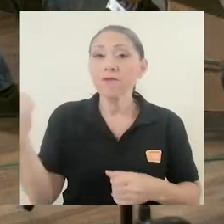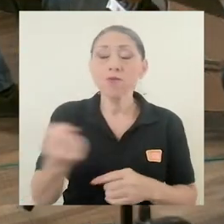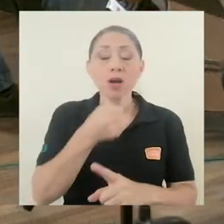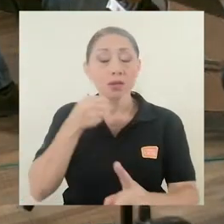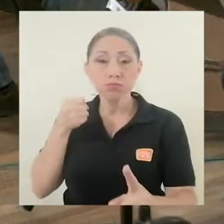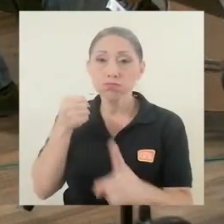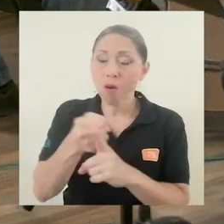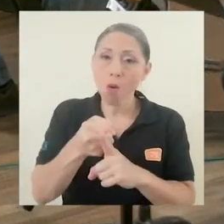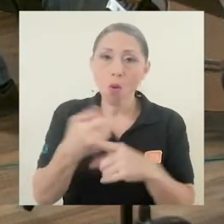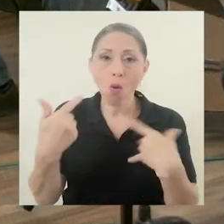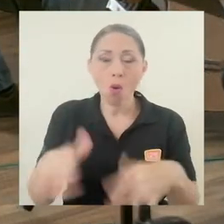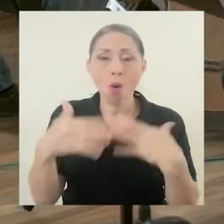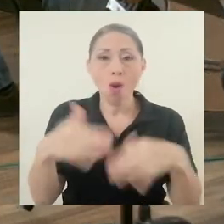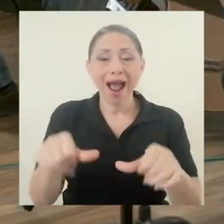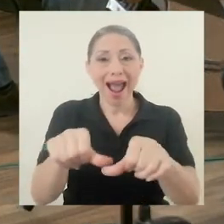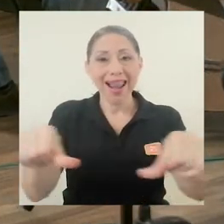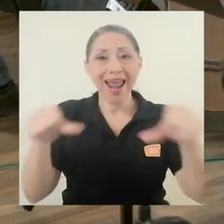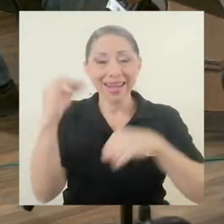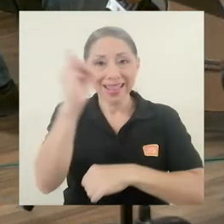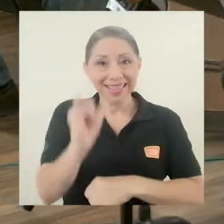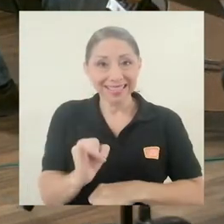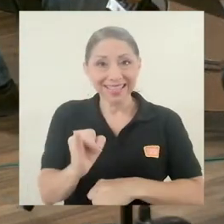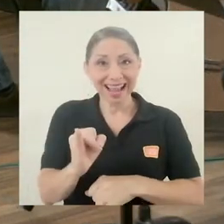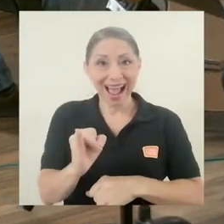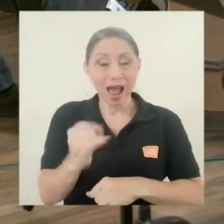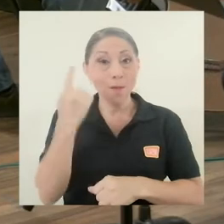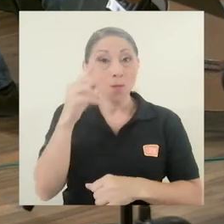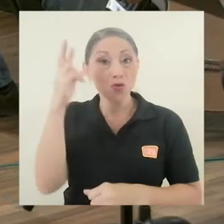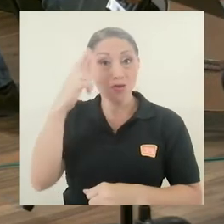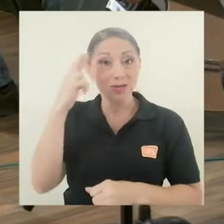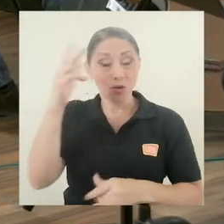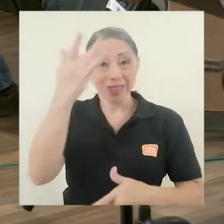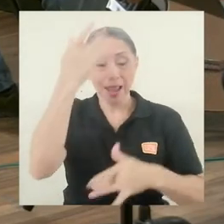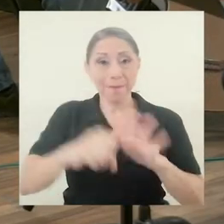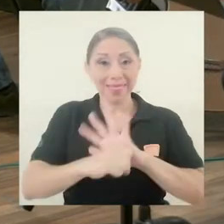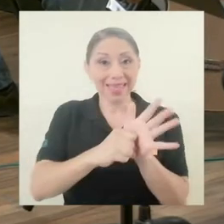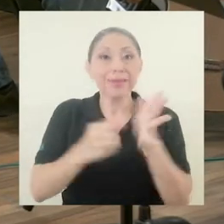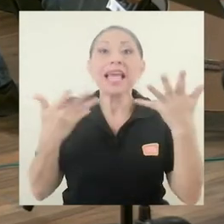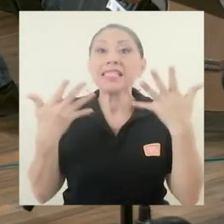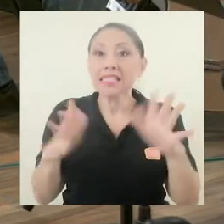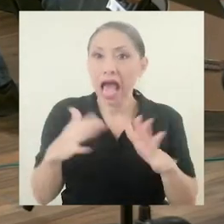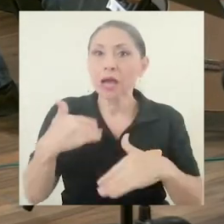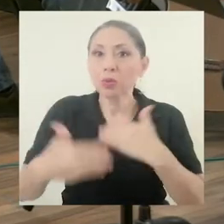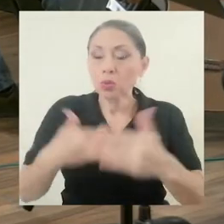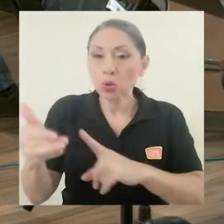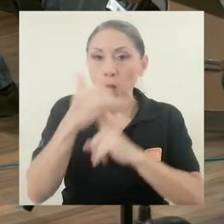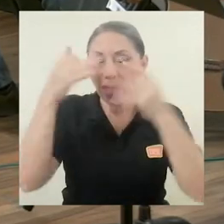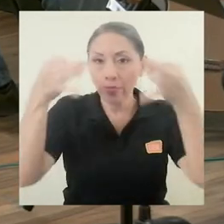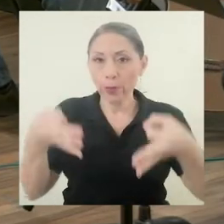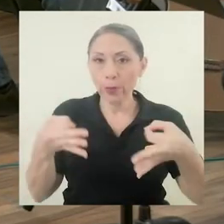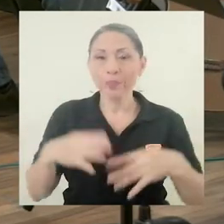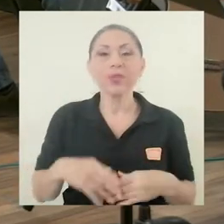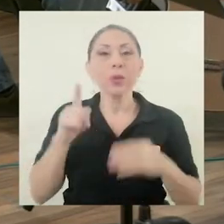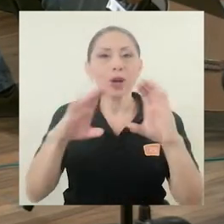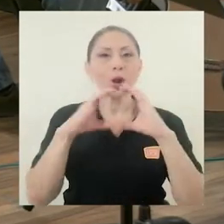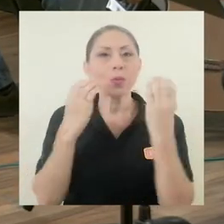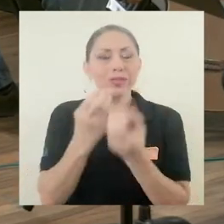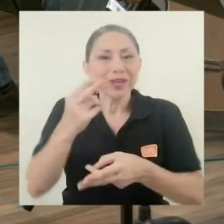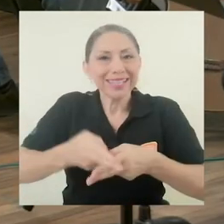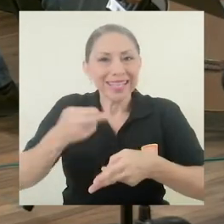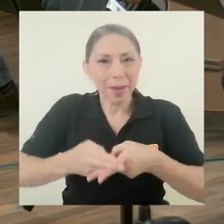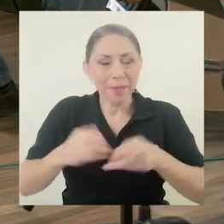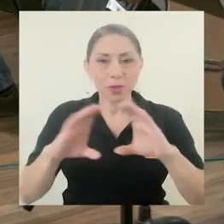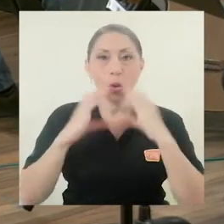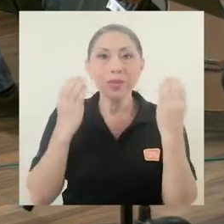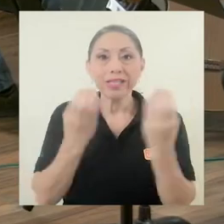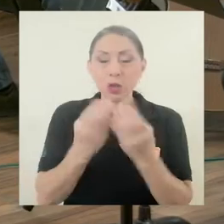pandemia ha dado al sector artístico universitario, hay medidas que ya se están tomando. Hay una comisión que se